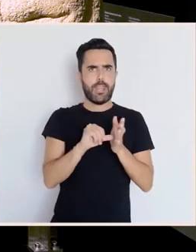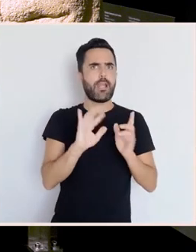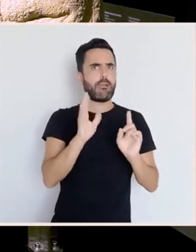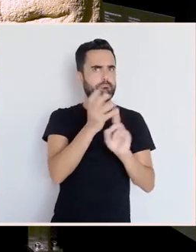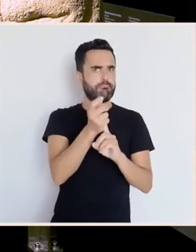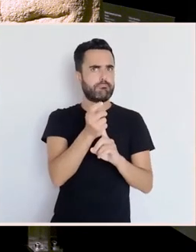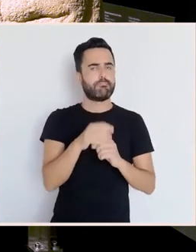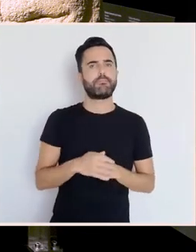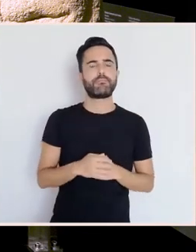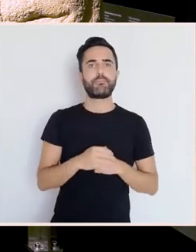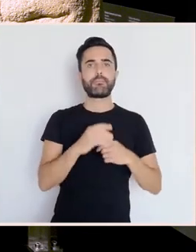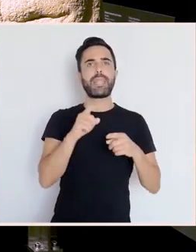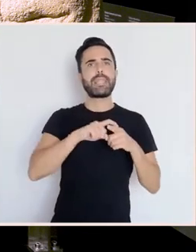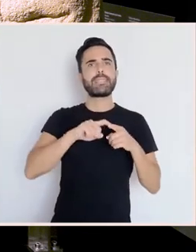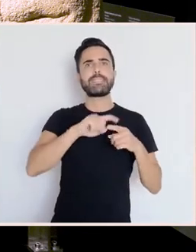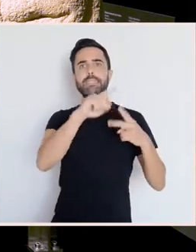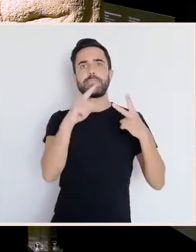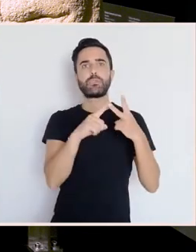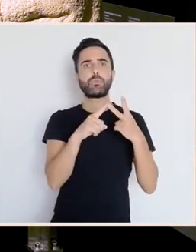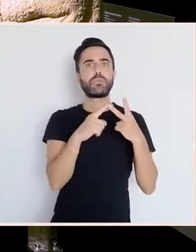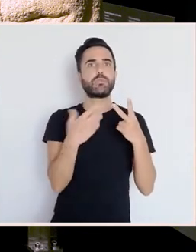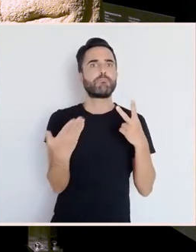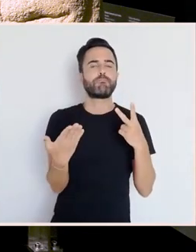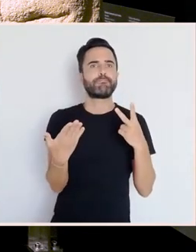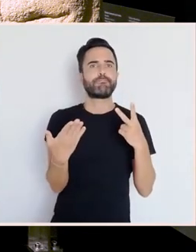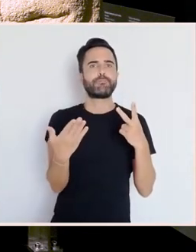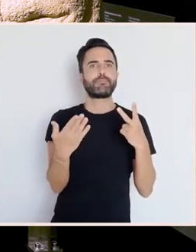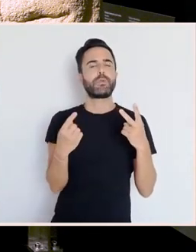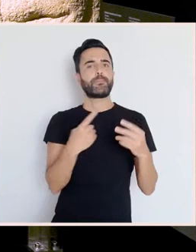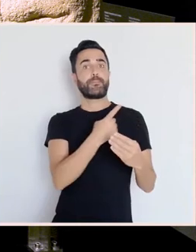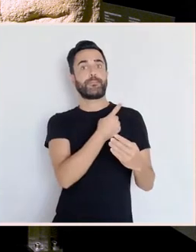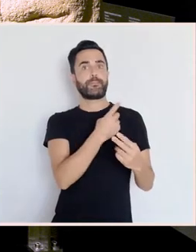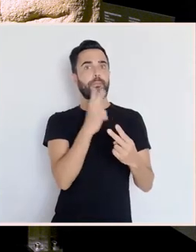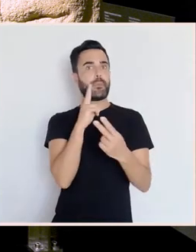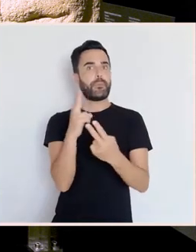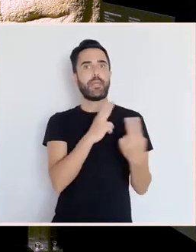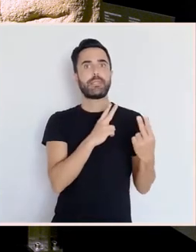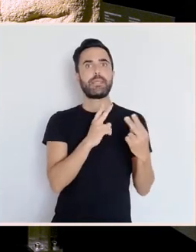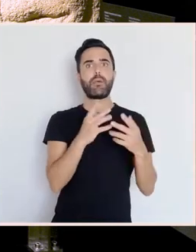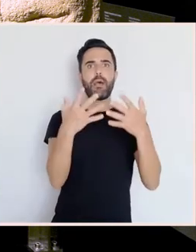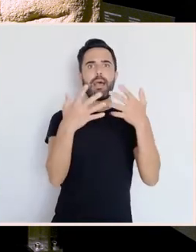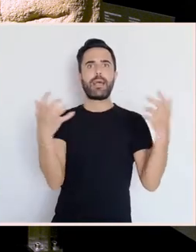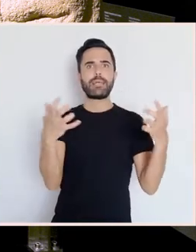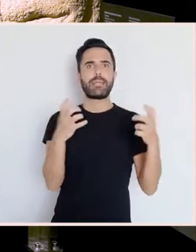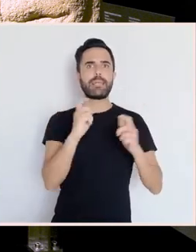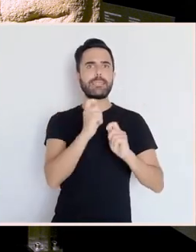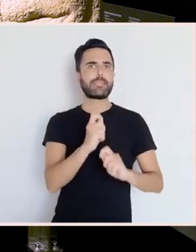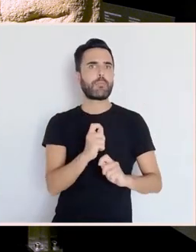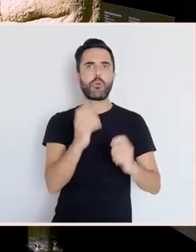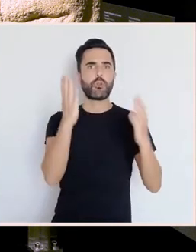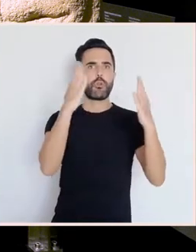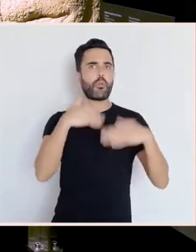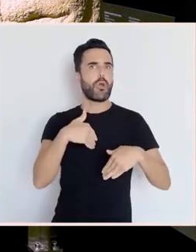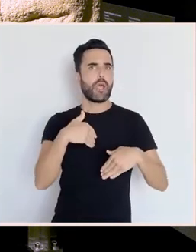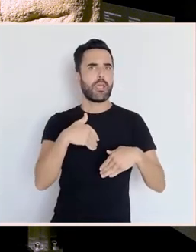A segunda das súas peculiaridades é que, como a vedes, non conserva ninguna inscripción e unha estela anepígrafa. O que non